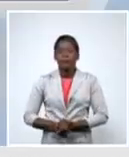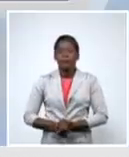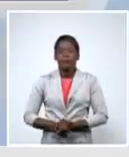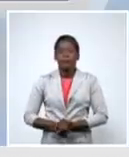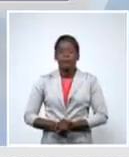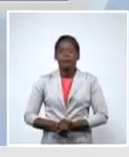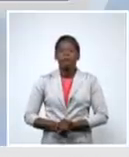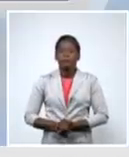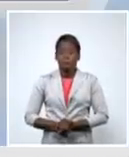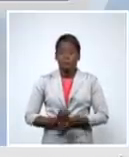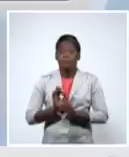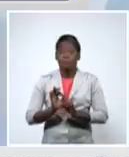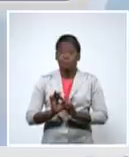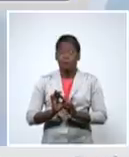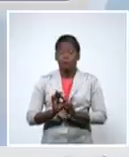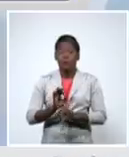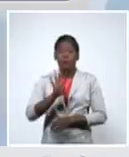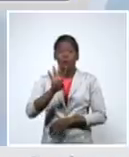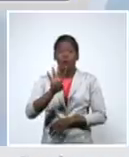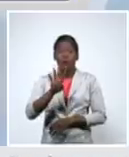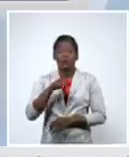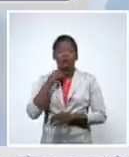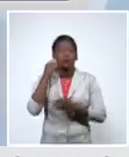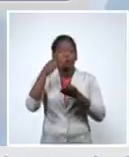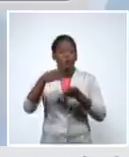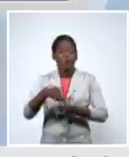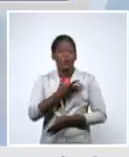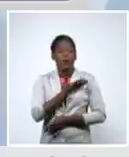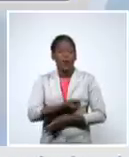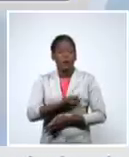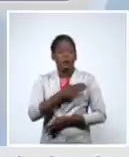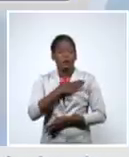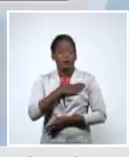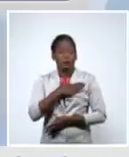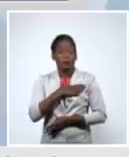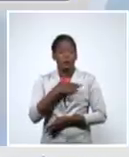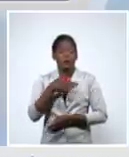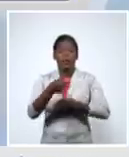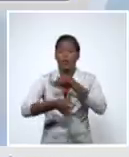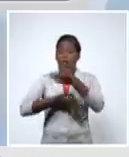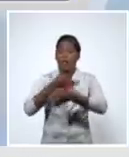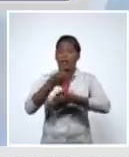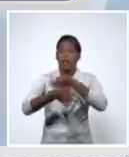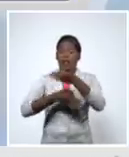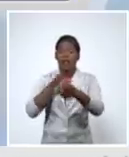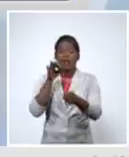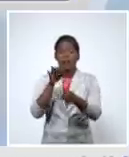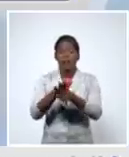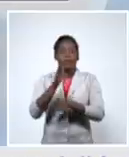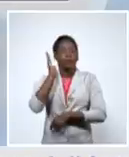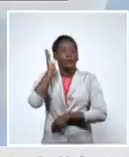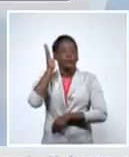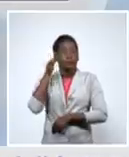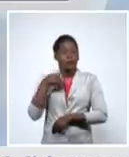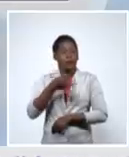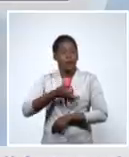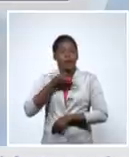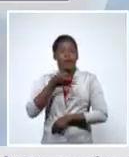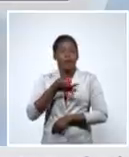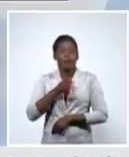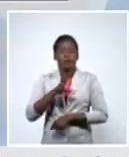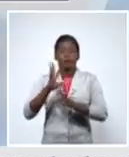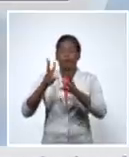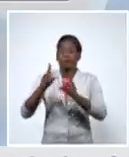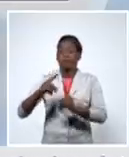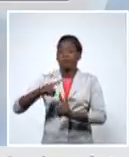con los 4 fallecidos que lamentablemente informamos al inicio de la conferencia pues ya suman un total